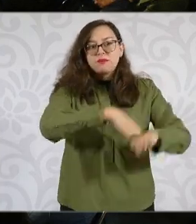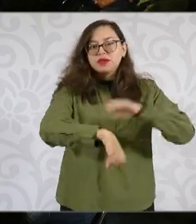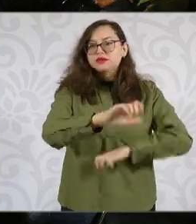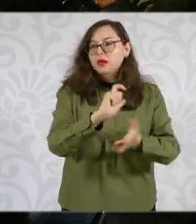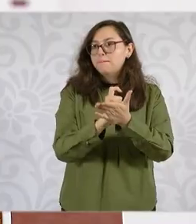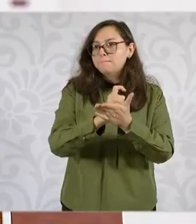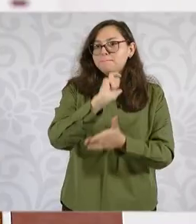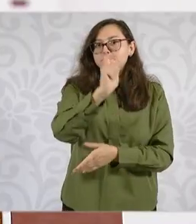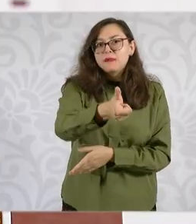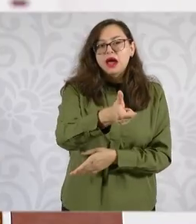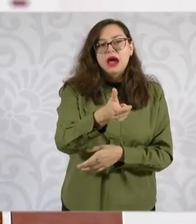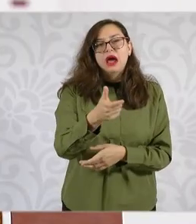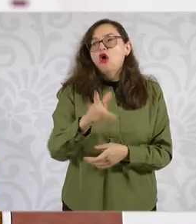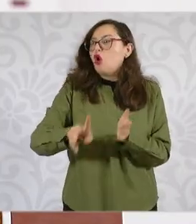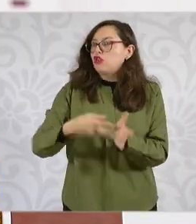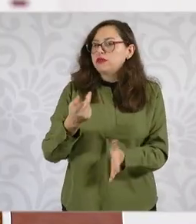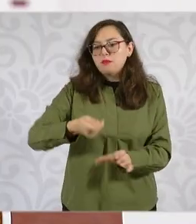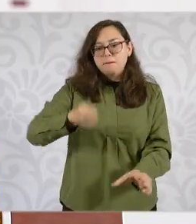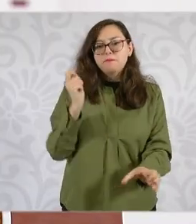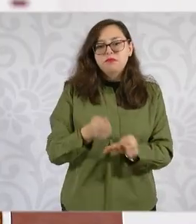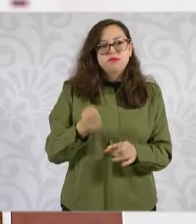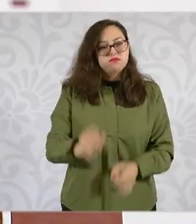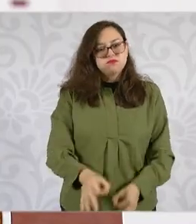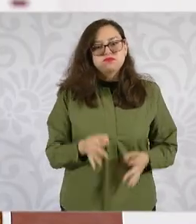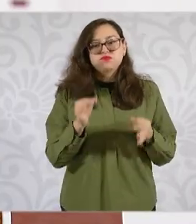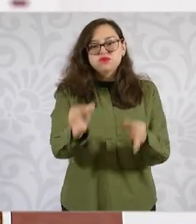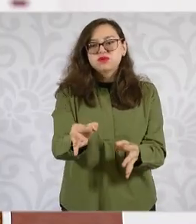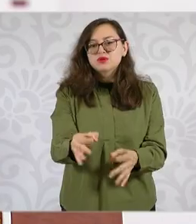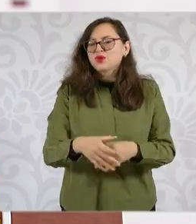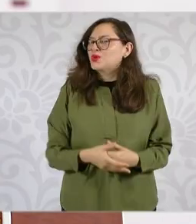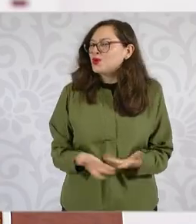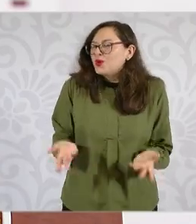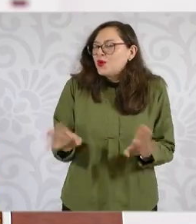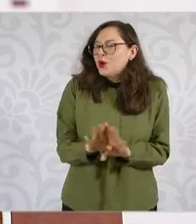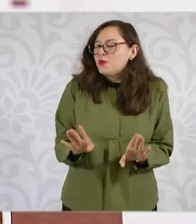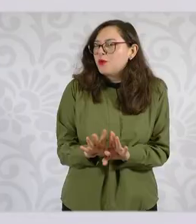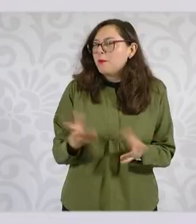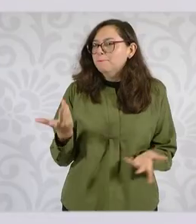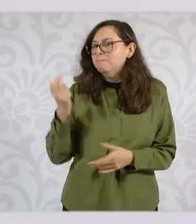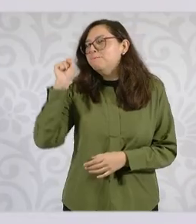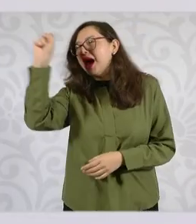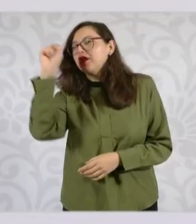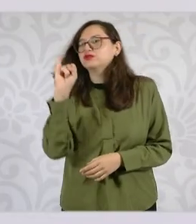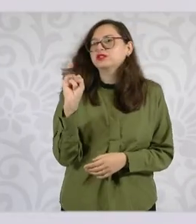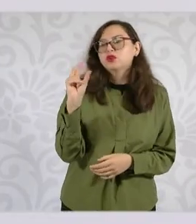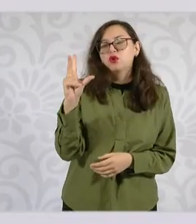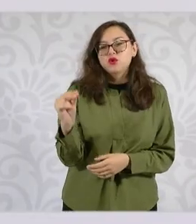Hay comunicación con el secretario de Seguridad Ciudadana y los secretarios estatales